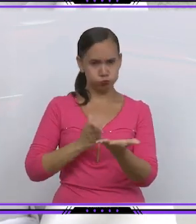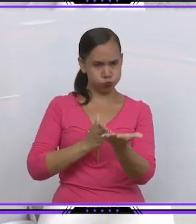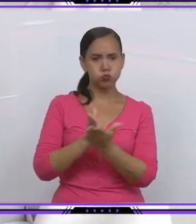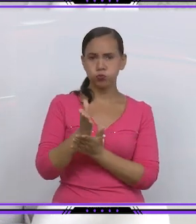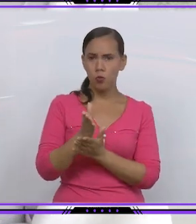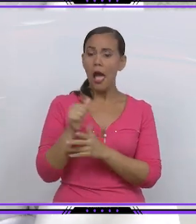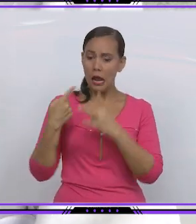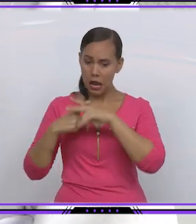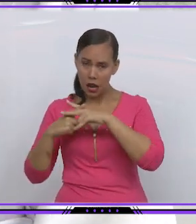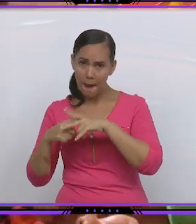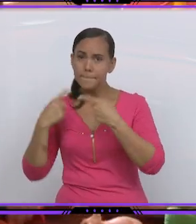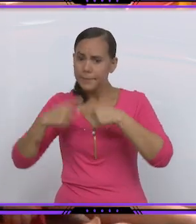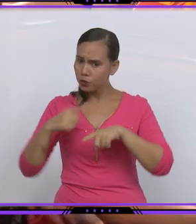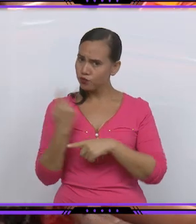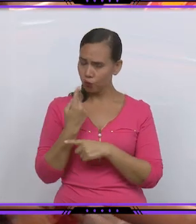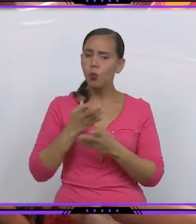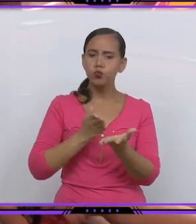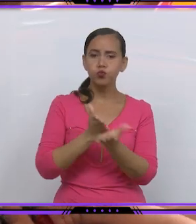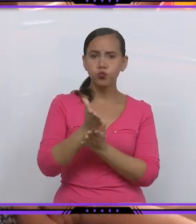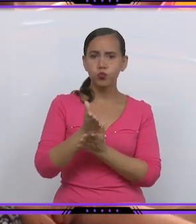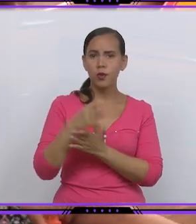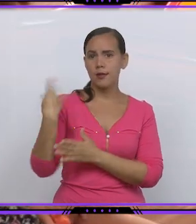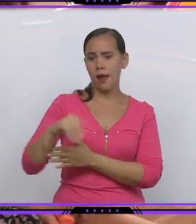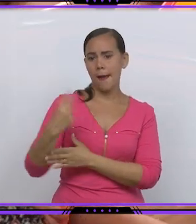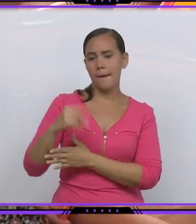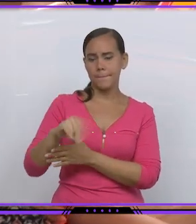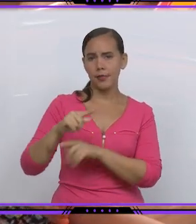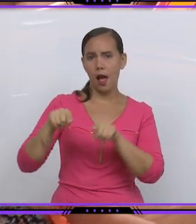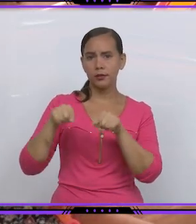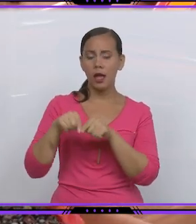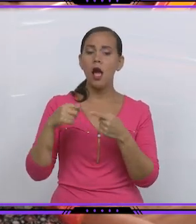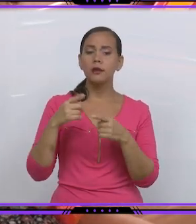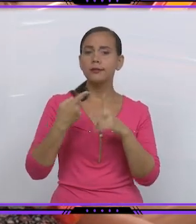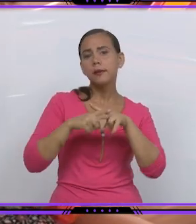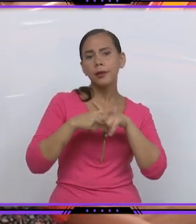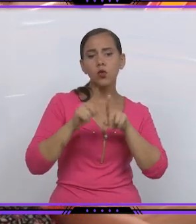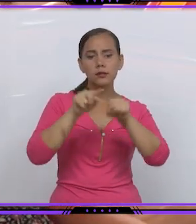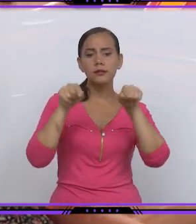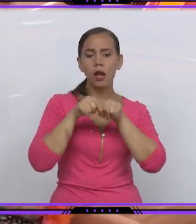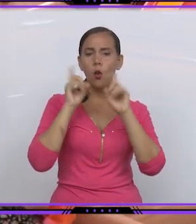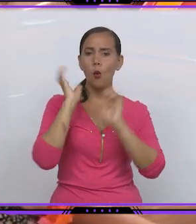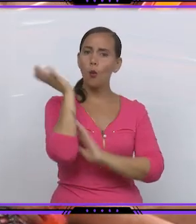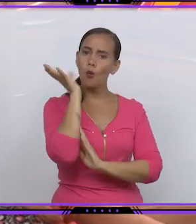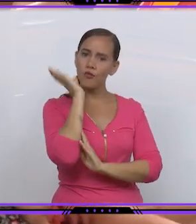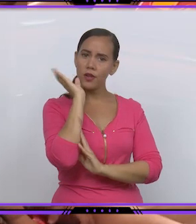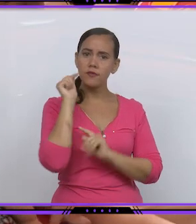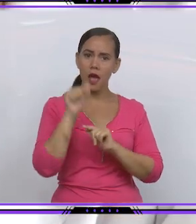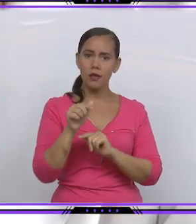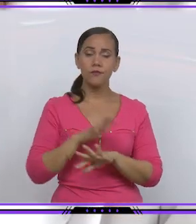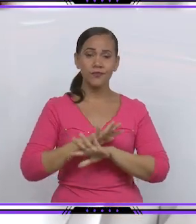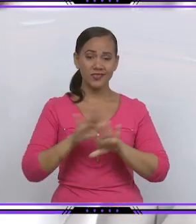aunque no se pudo utilizar el gimnasio, se trabajó en el salón de conferencia. El tabloncillo quedó muy bueno, gimnasio está muy bien